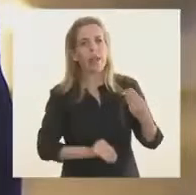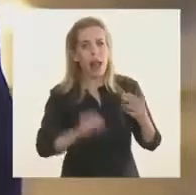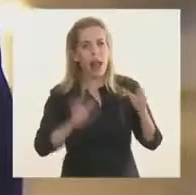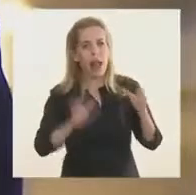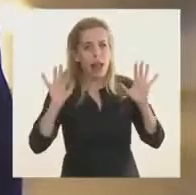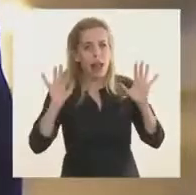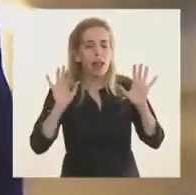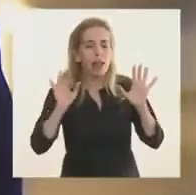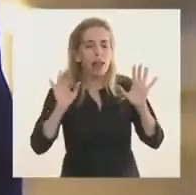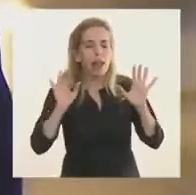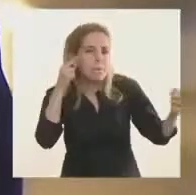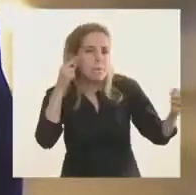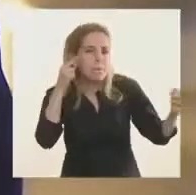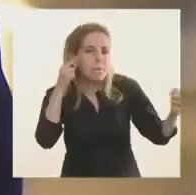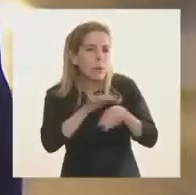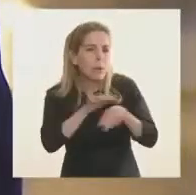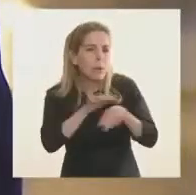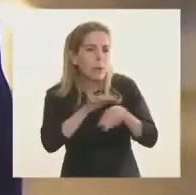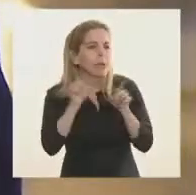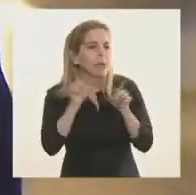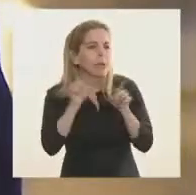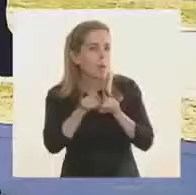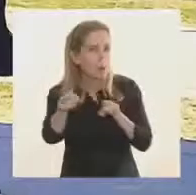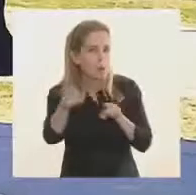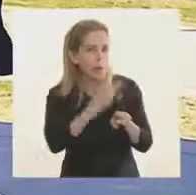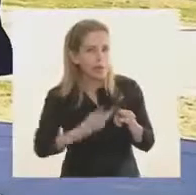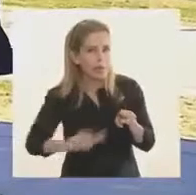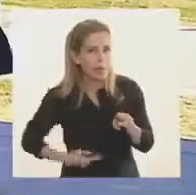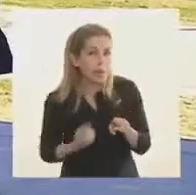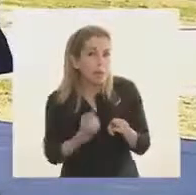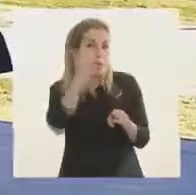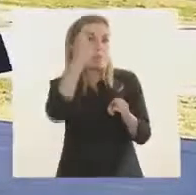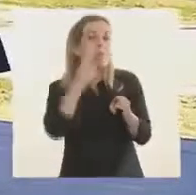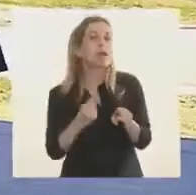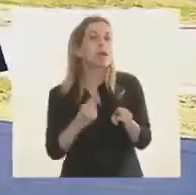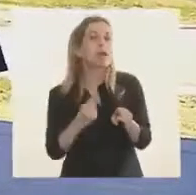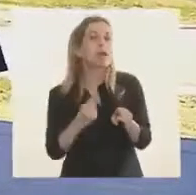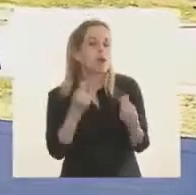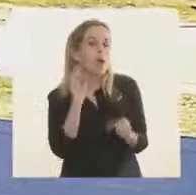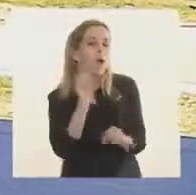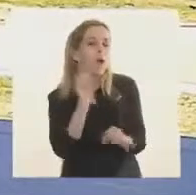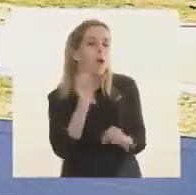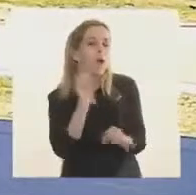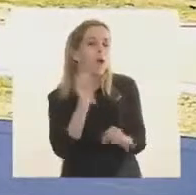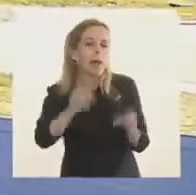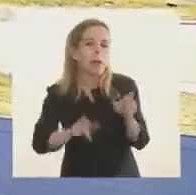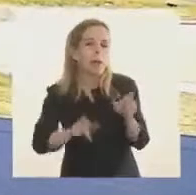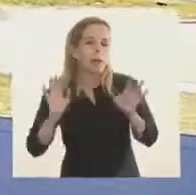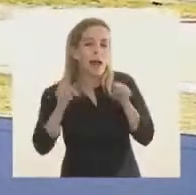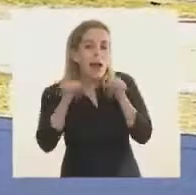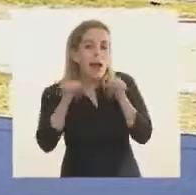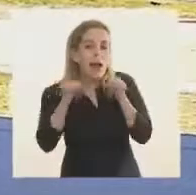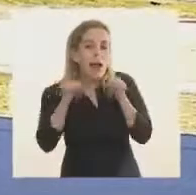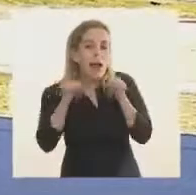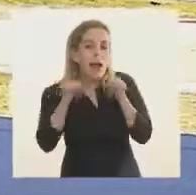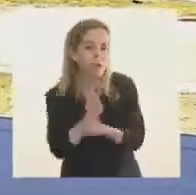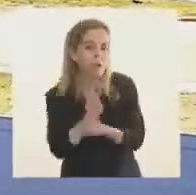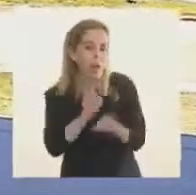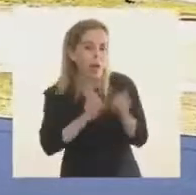con un objetivo primario que usted marcó desde el primer día, cuidar a nuestra gente. Y allí es donde